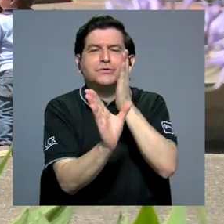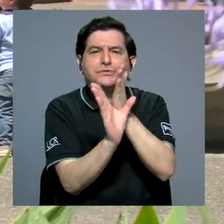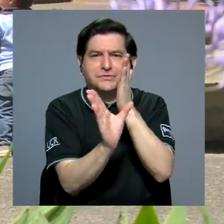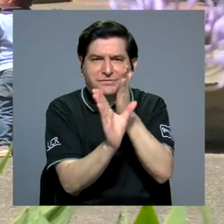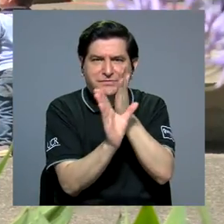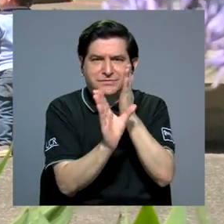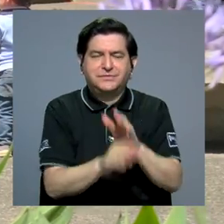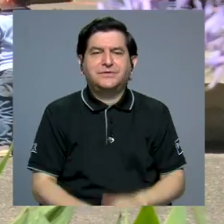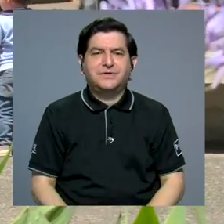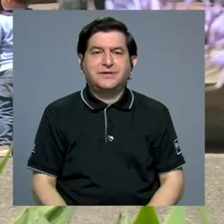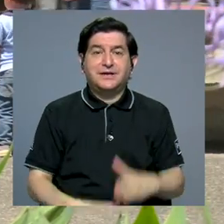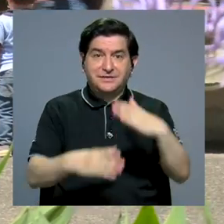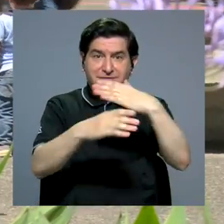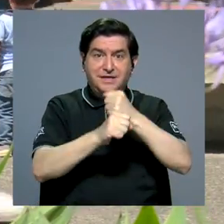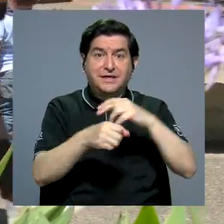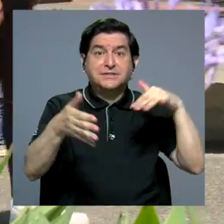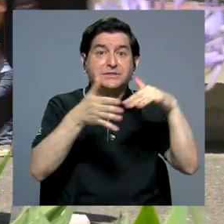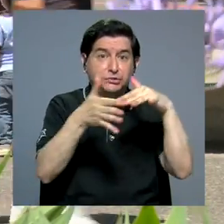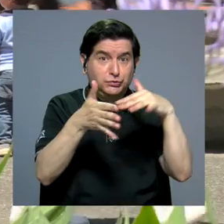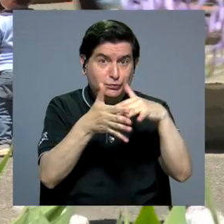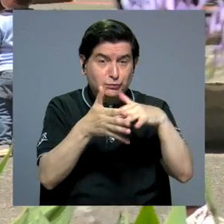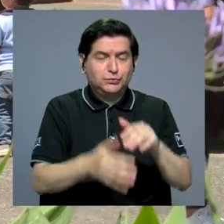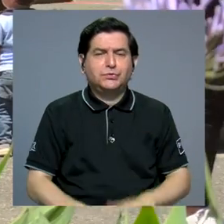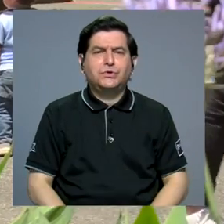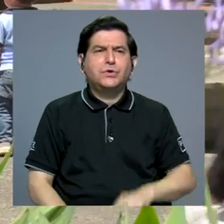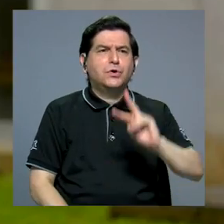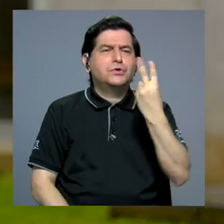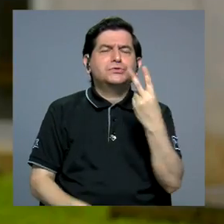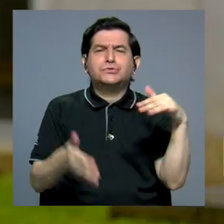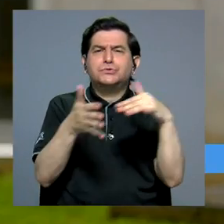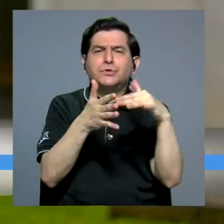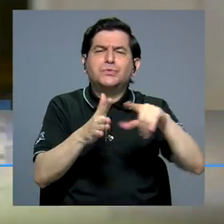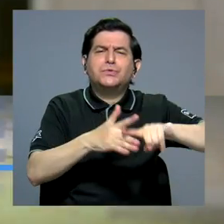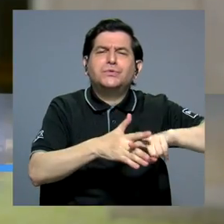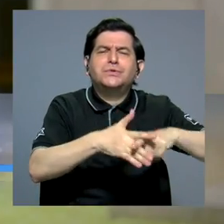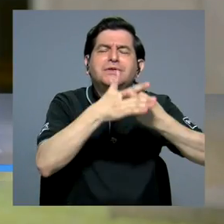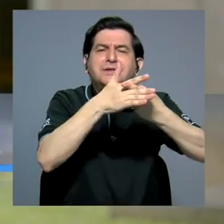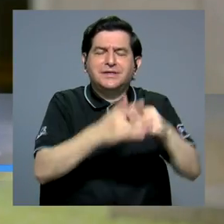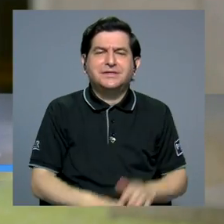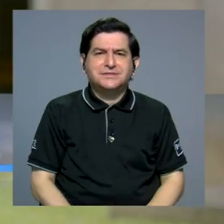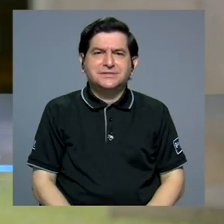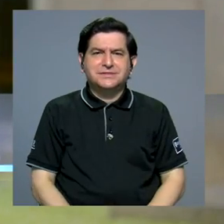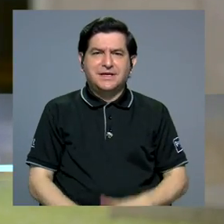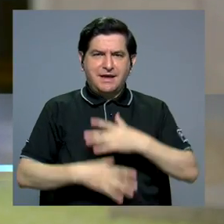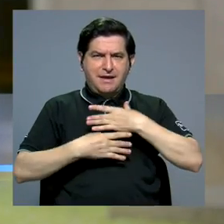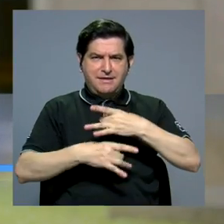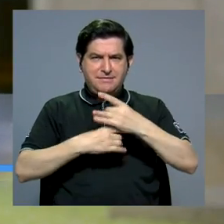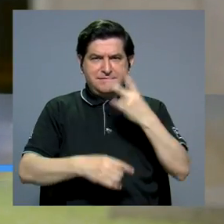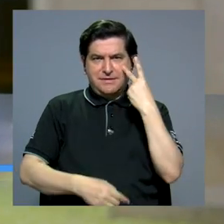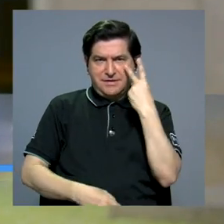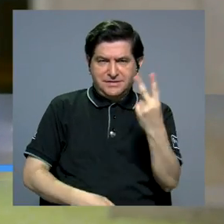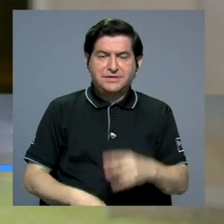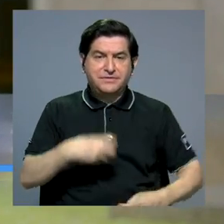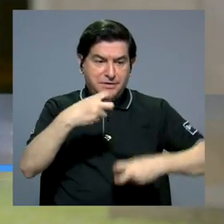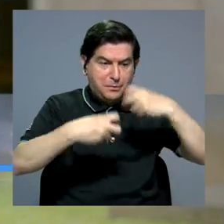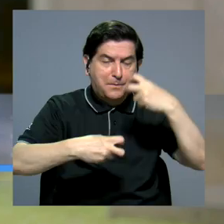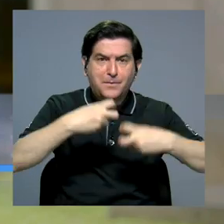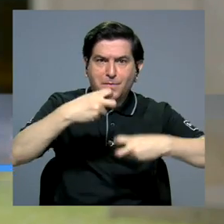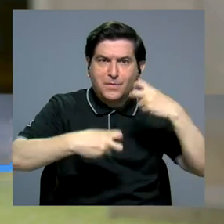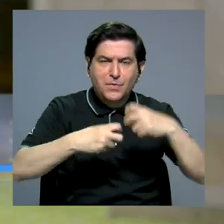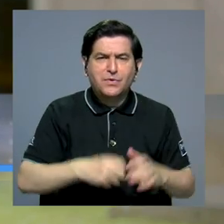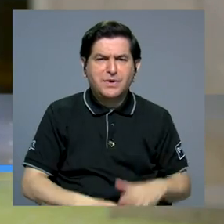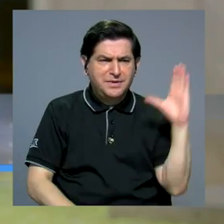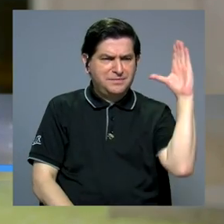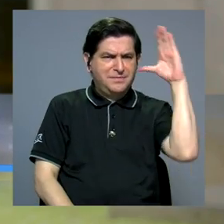de Investigaciones Psicológicas está realizando un estudio. Este segundo estudio nace como nuestro interés de ver si los